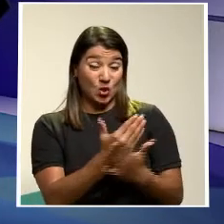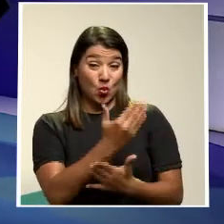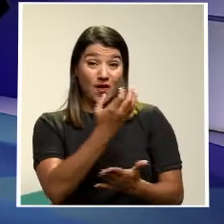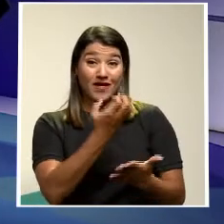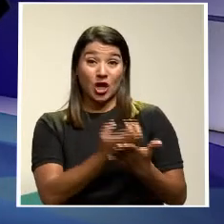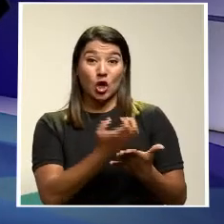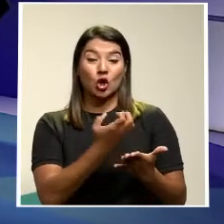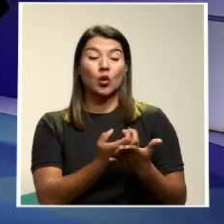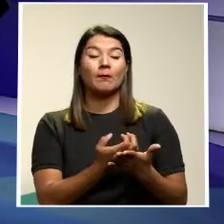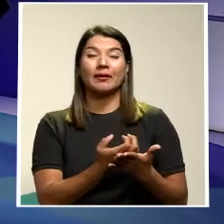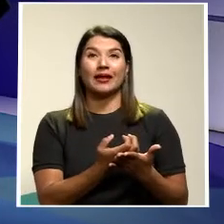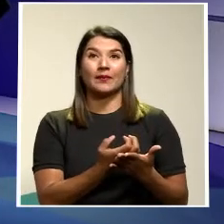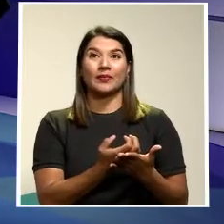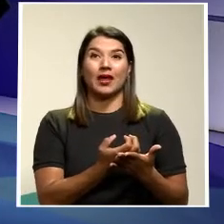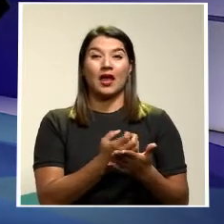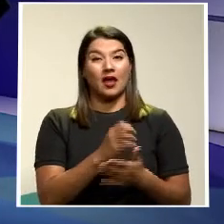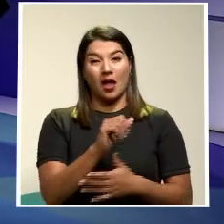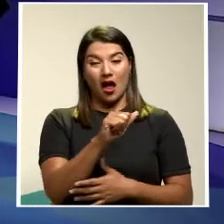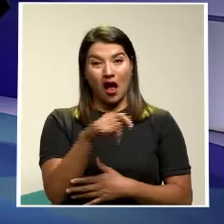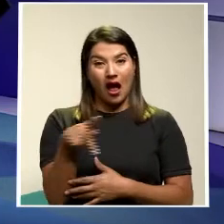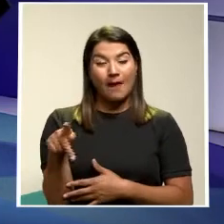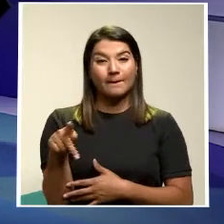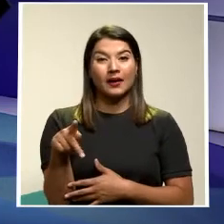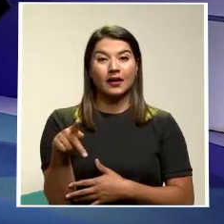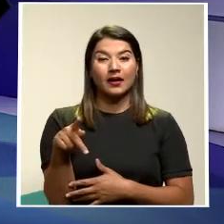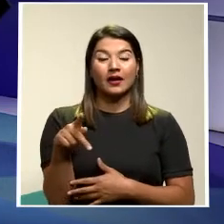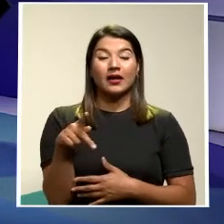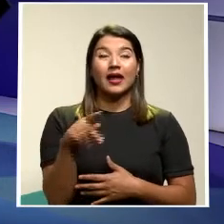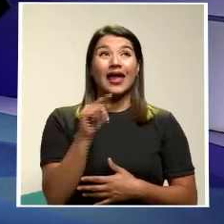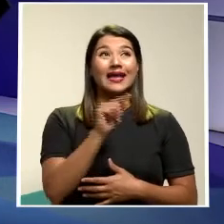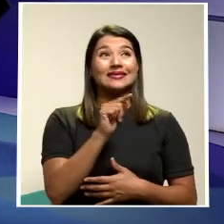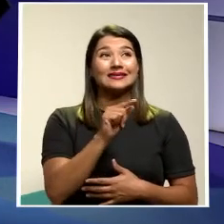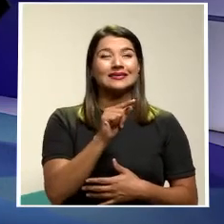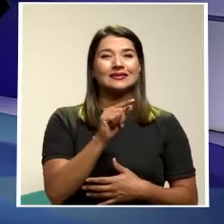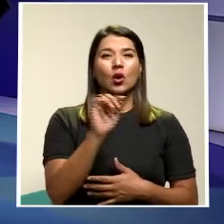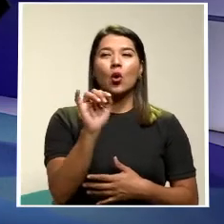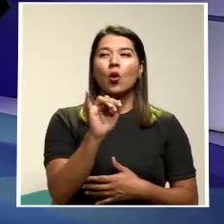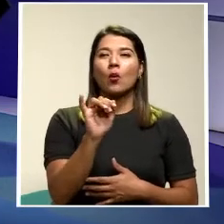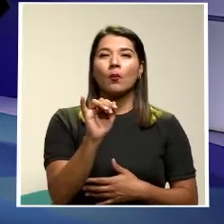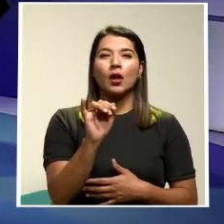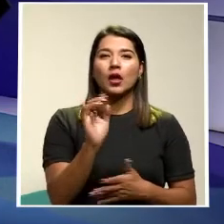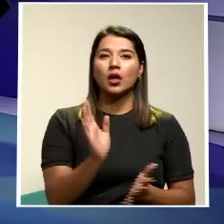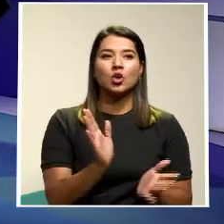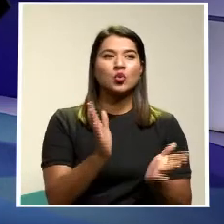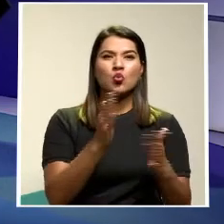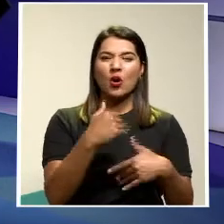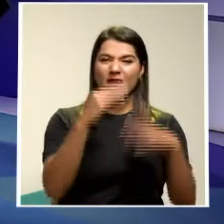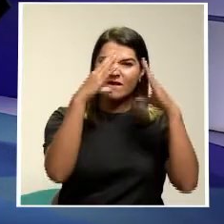opacidad Son empresas Y transacciones opacas No dan datos